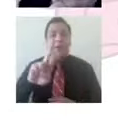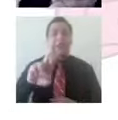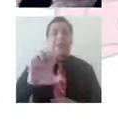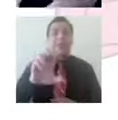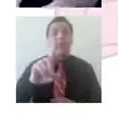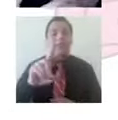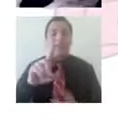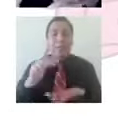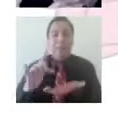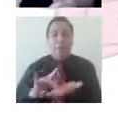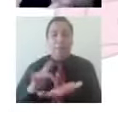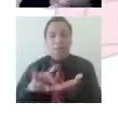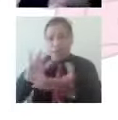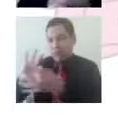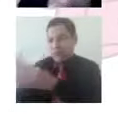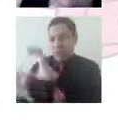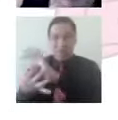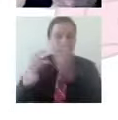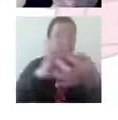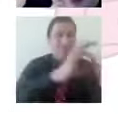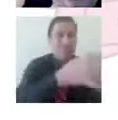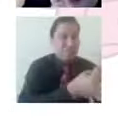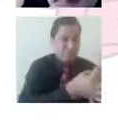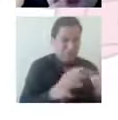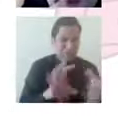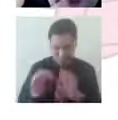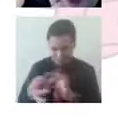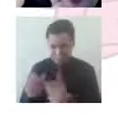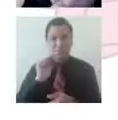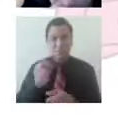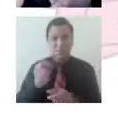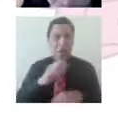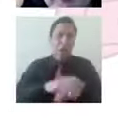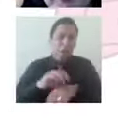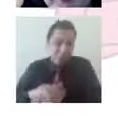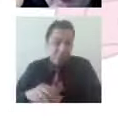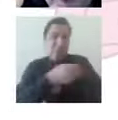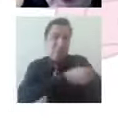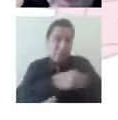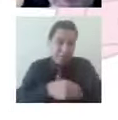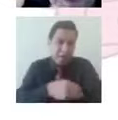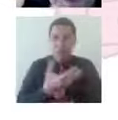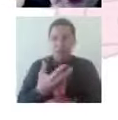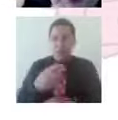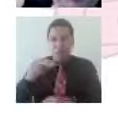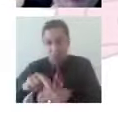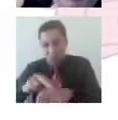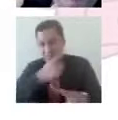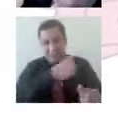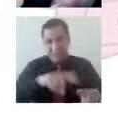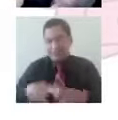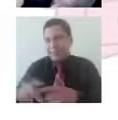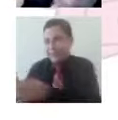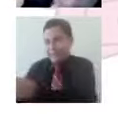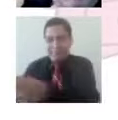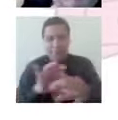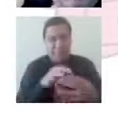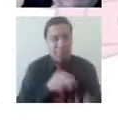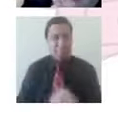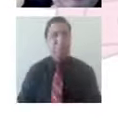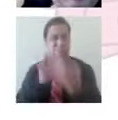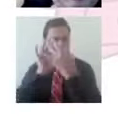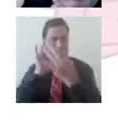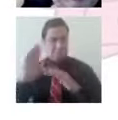intrainterpersonal para poder ir resolviendo y adaptarnos a esta vida, a esta nueva realidad social que estamos teniendo. Posteriormente